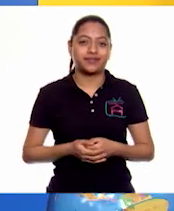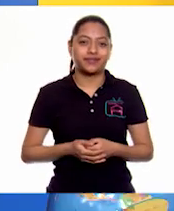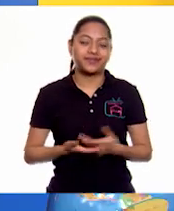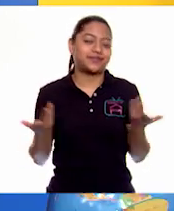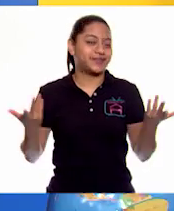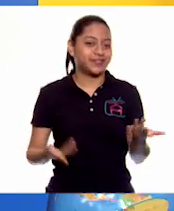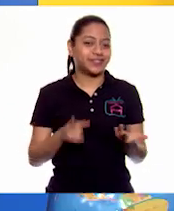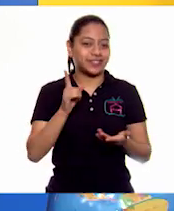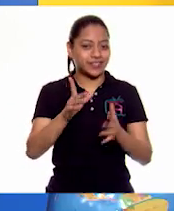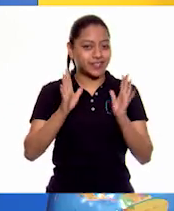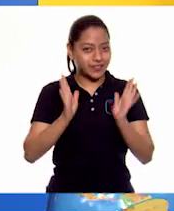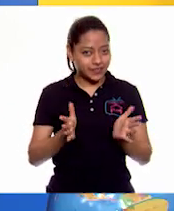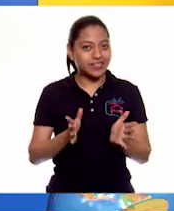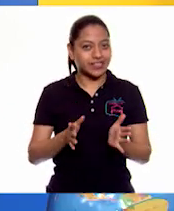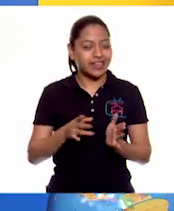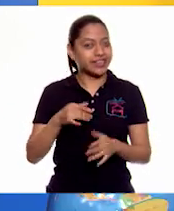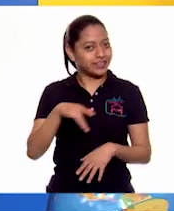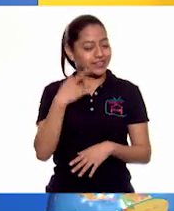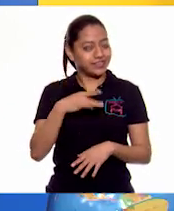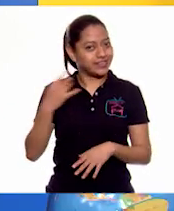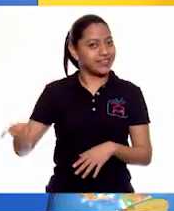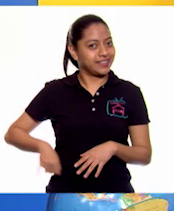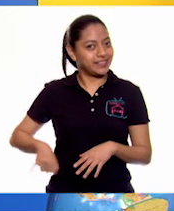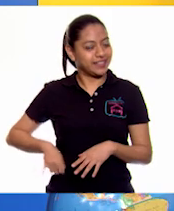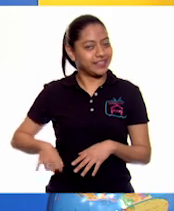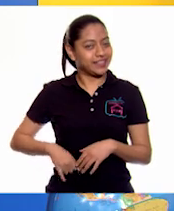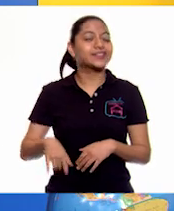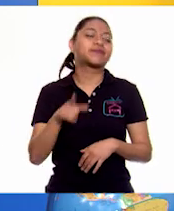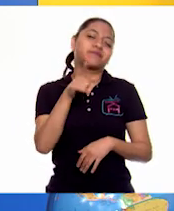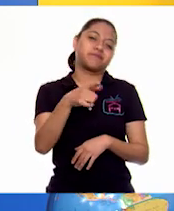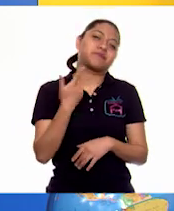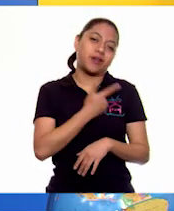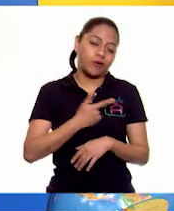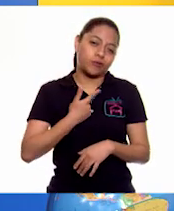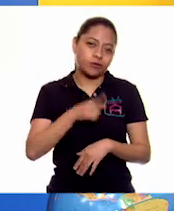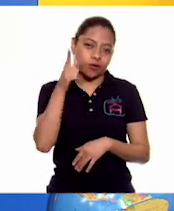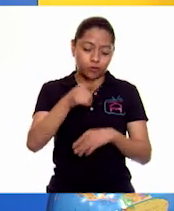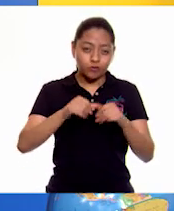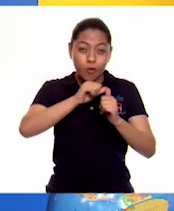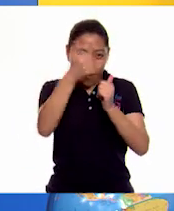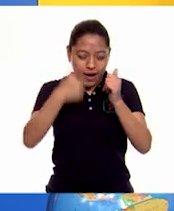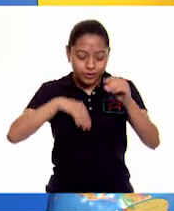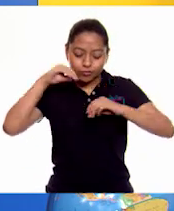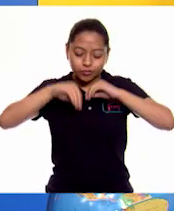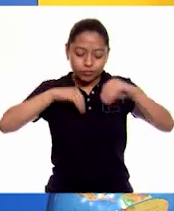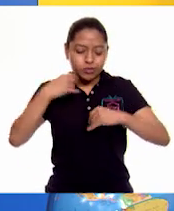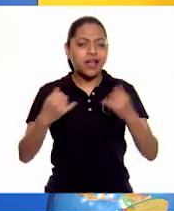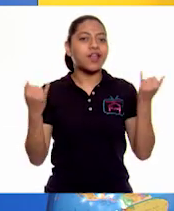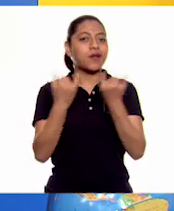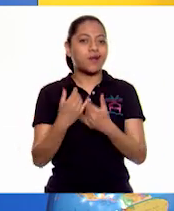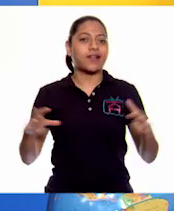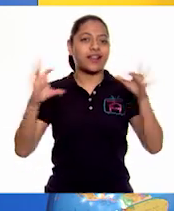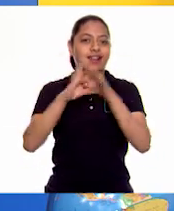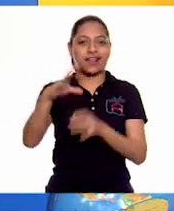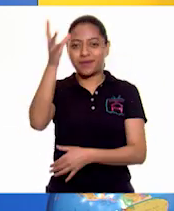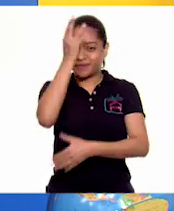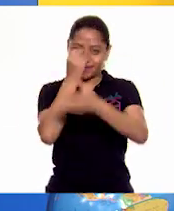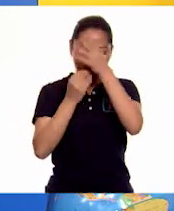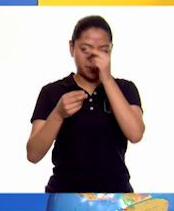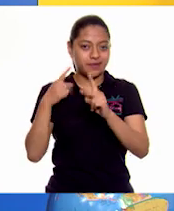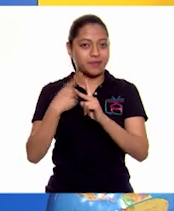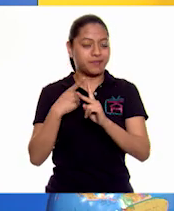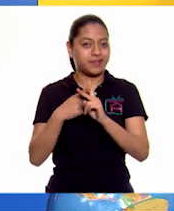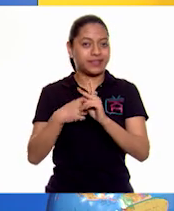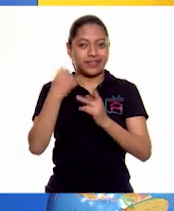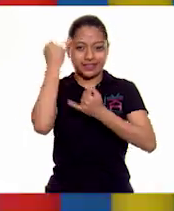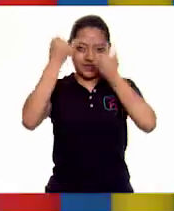Ya lograste interesarme, Ale. Me gusta que a través de creaciones artísticas podamos aprender matemáticas de manera